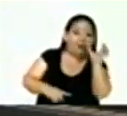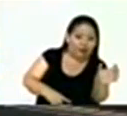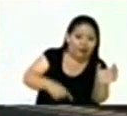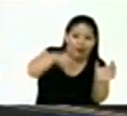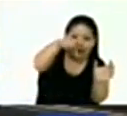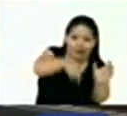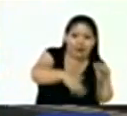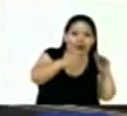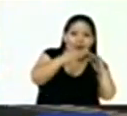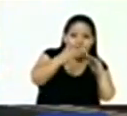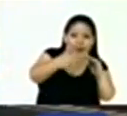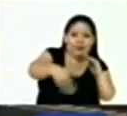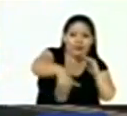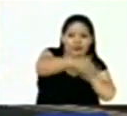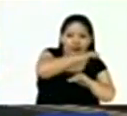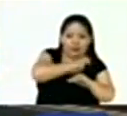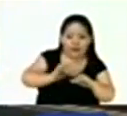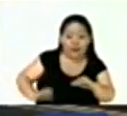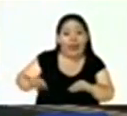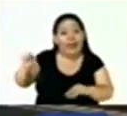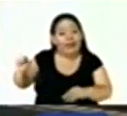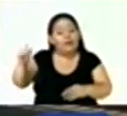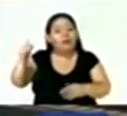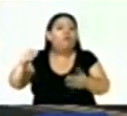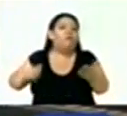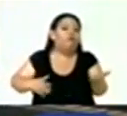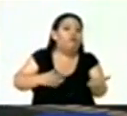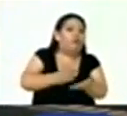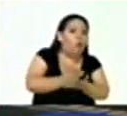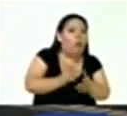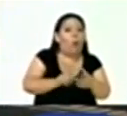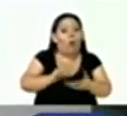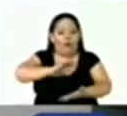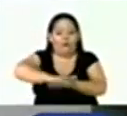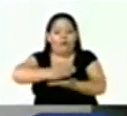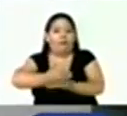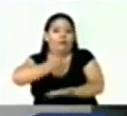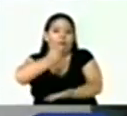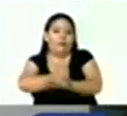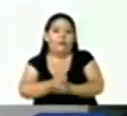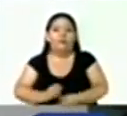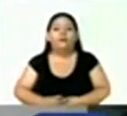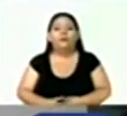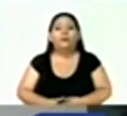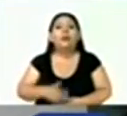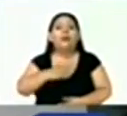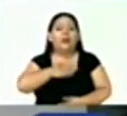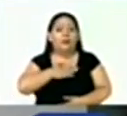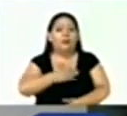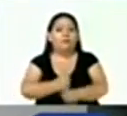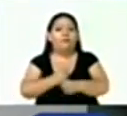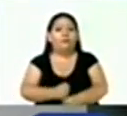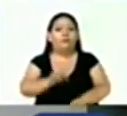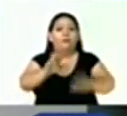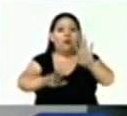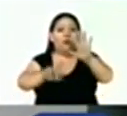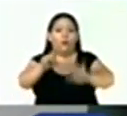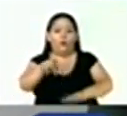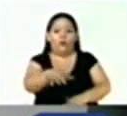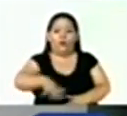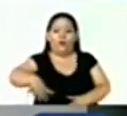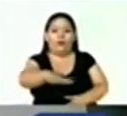en El Salvador, van a tener que llegar a un centro de votación, igualmente si es con el pasaporte. Confirmados, tenemos 81 centros de